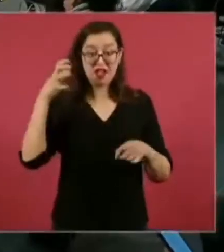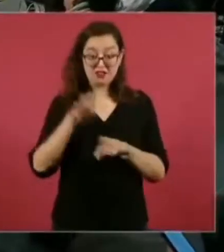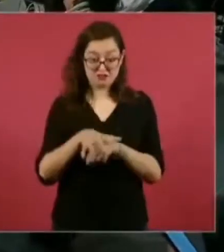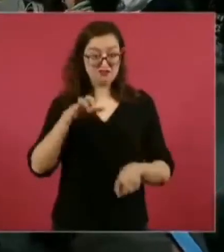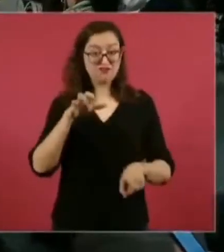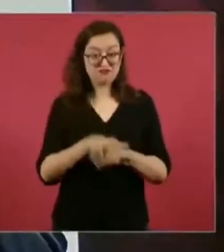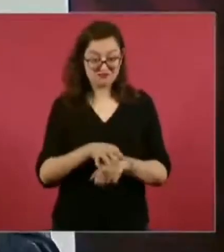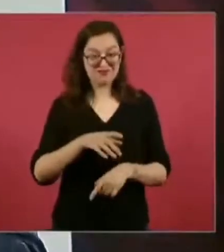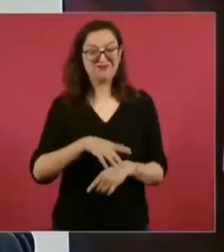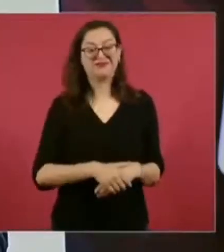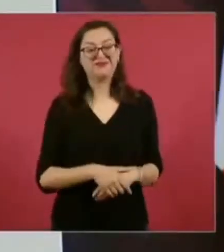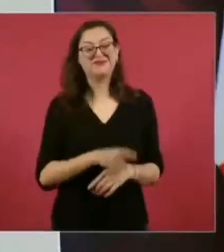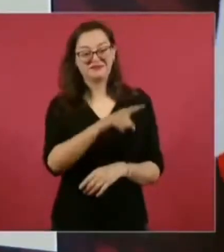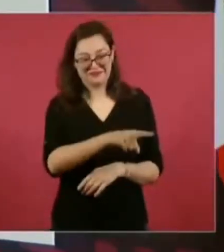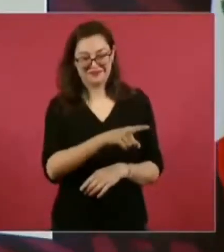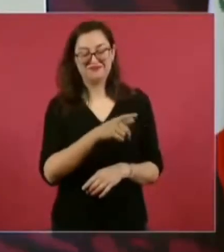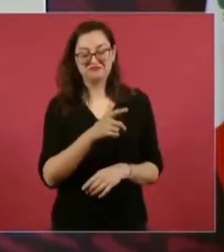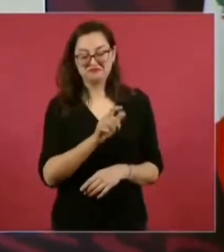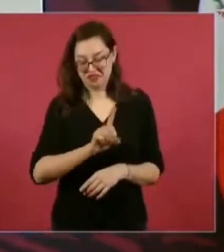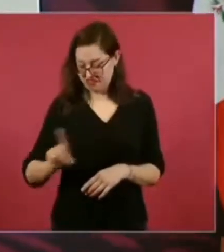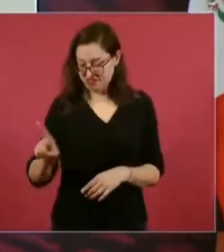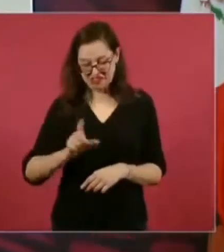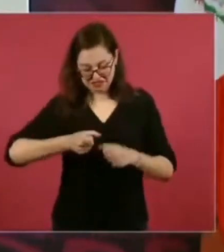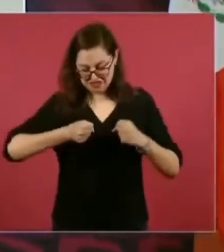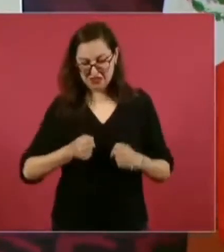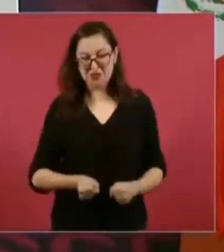es facho. Bueno, vámonos a ver la banda.